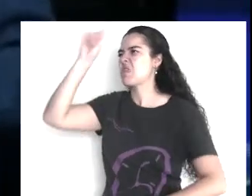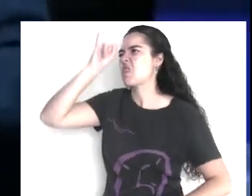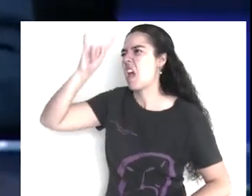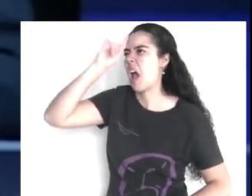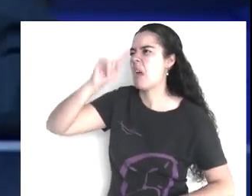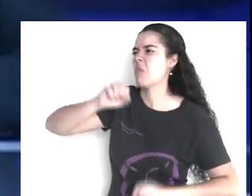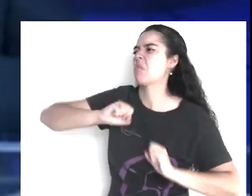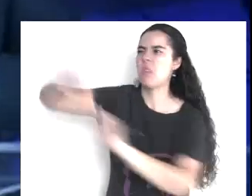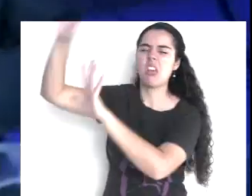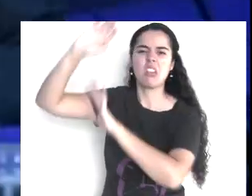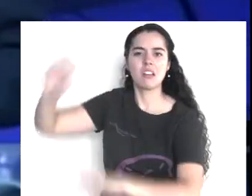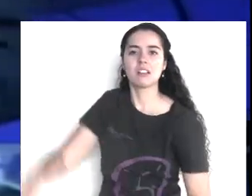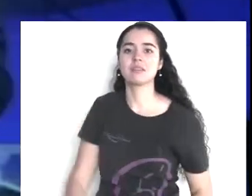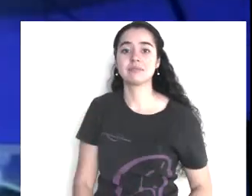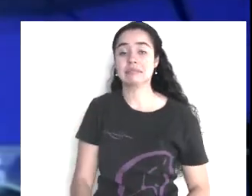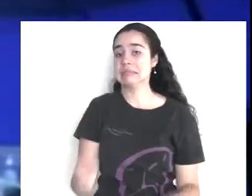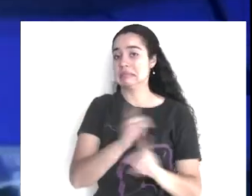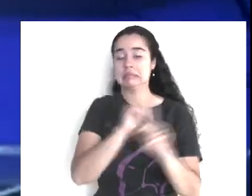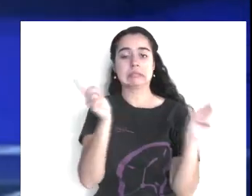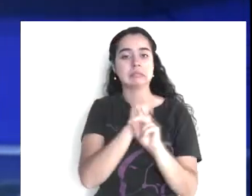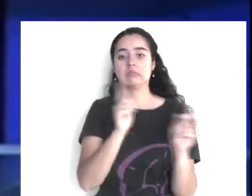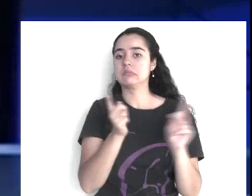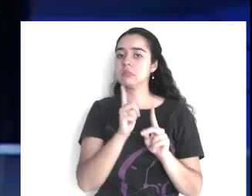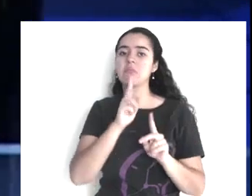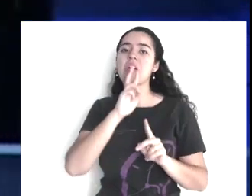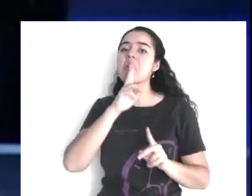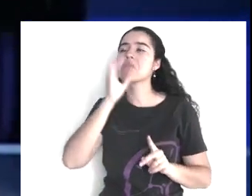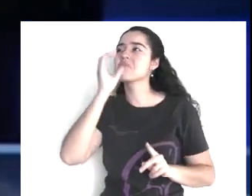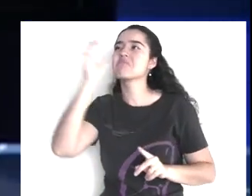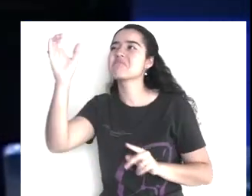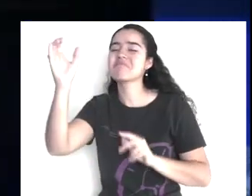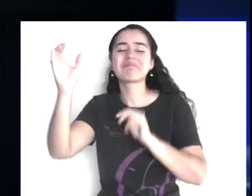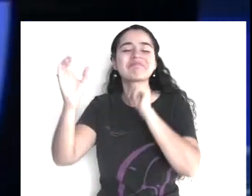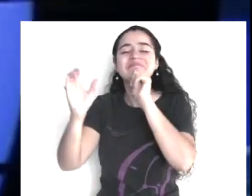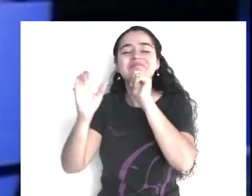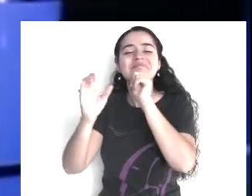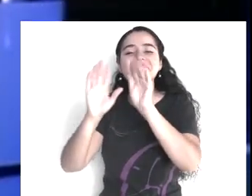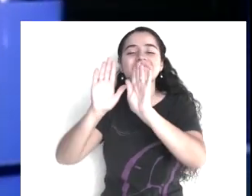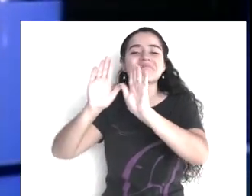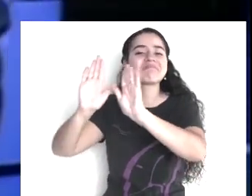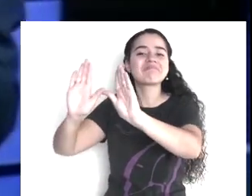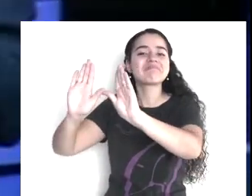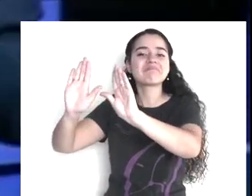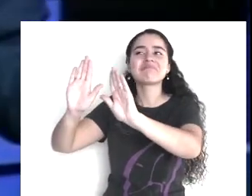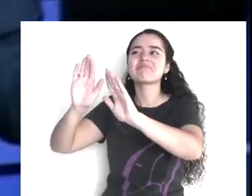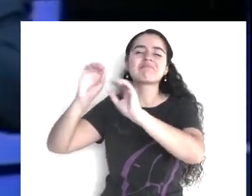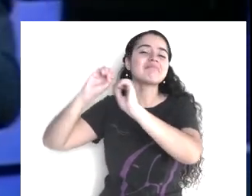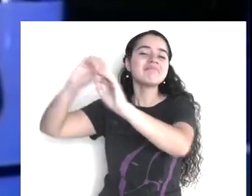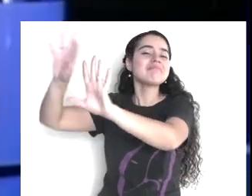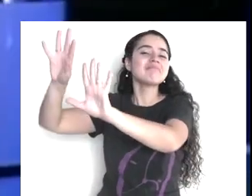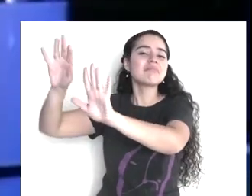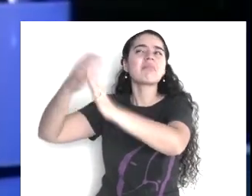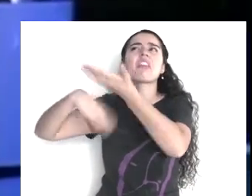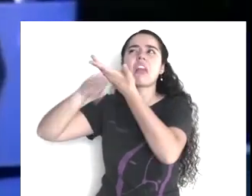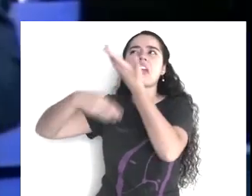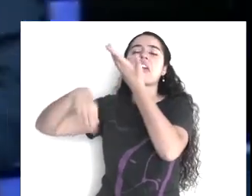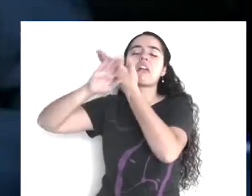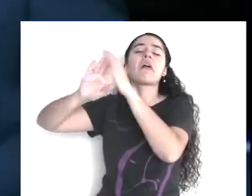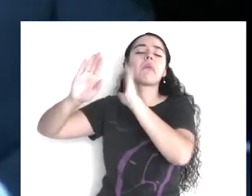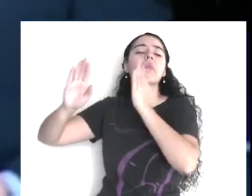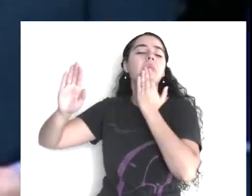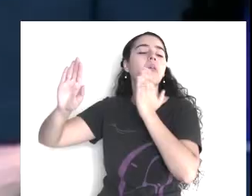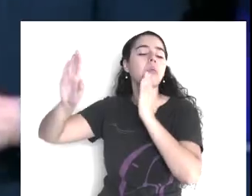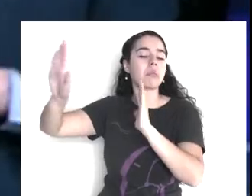¿por qué? porque, oíste, buscaste, escuchar algo de ti, y si es bueno, pues el